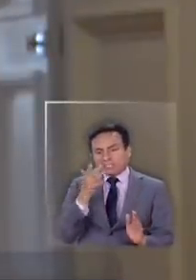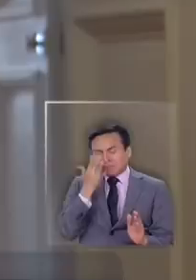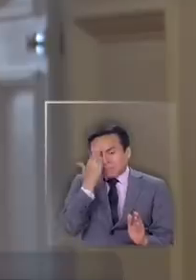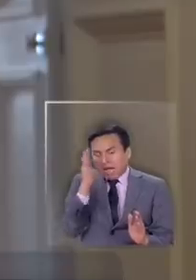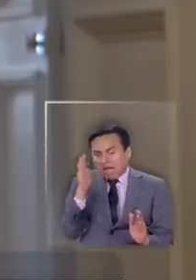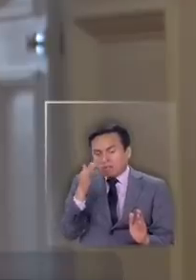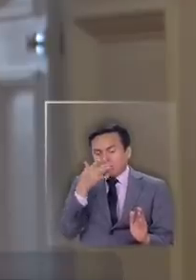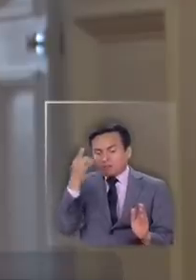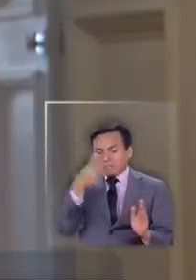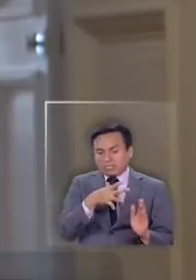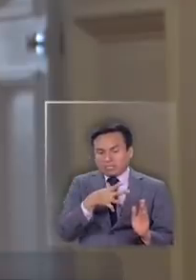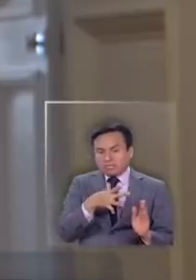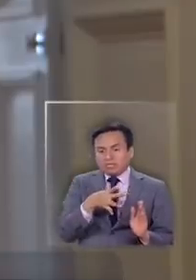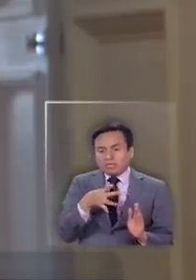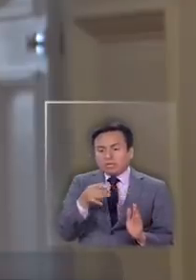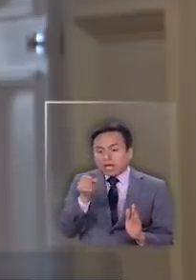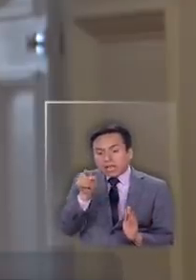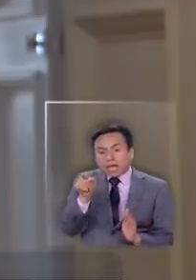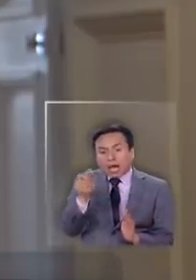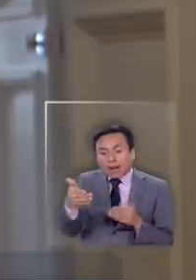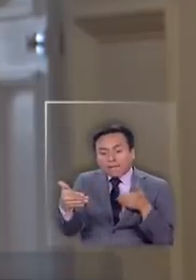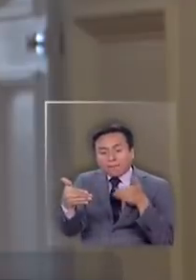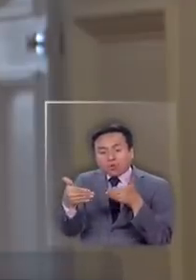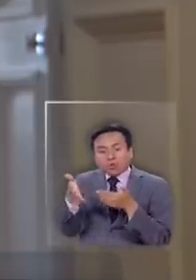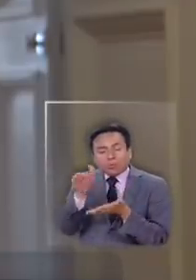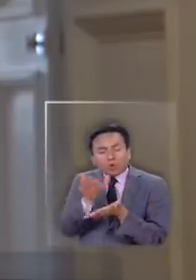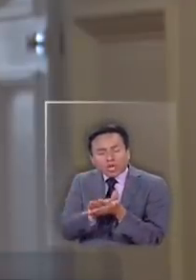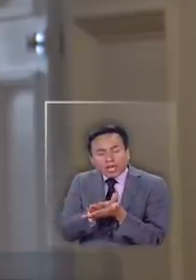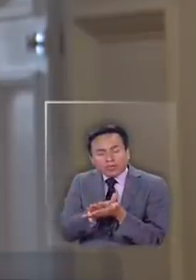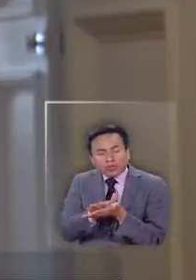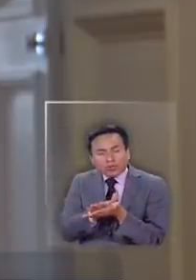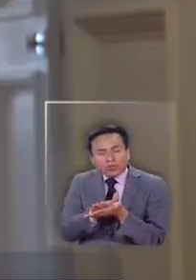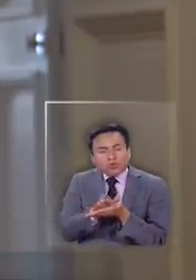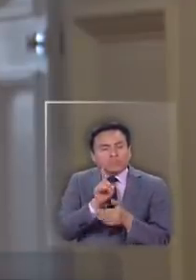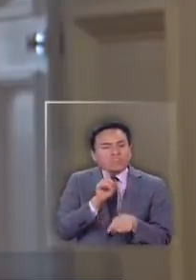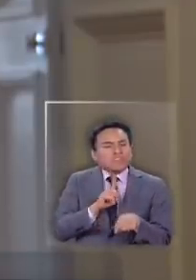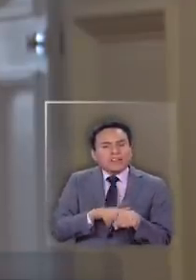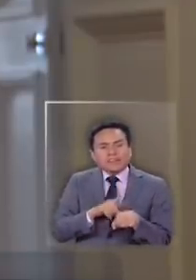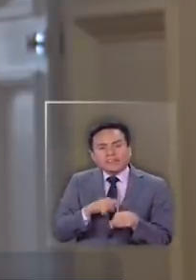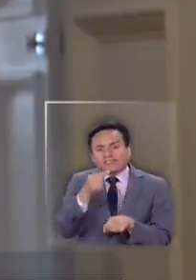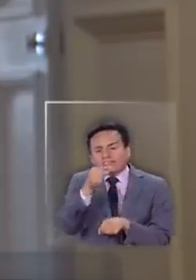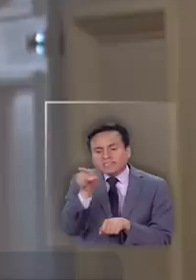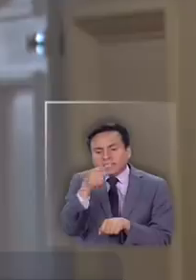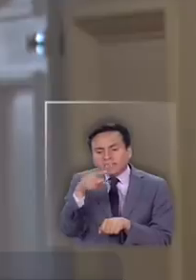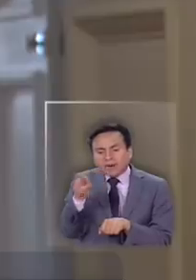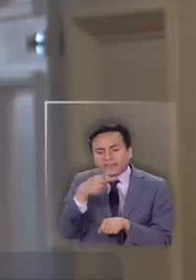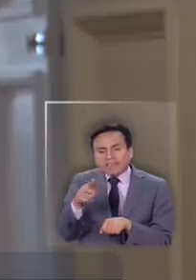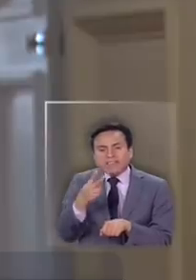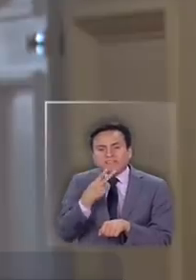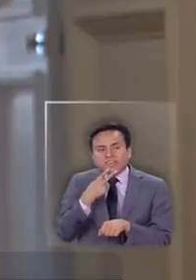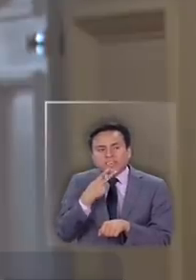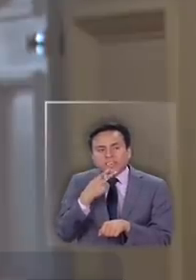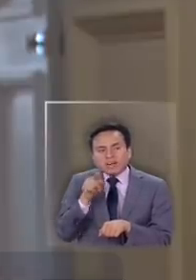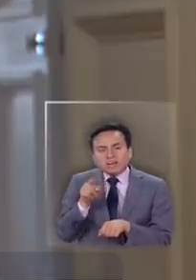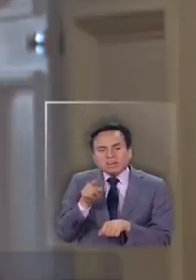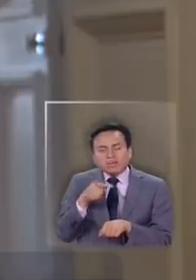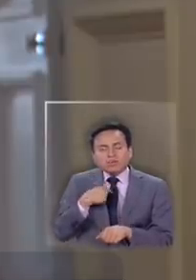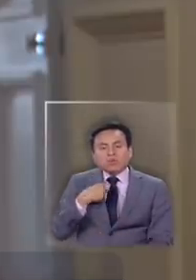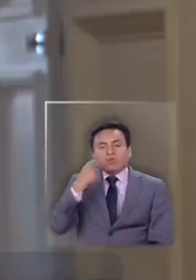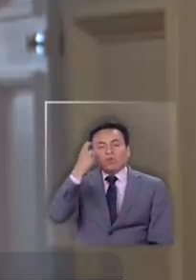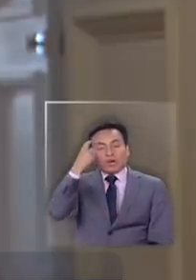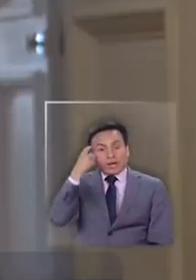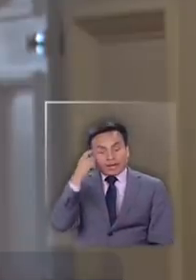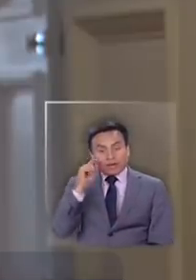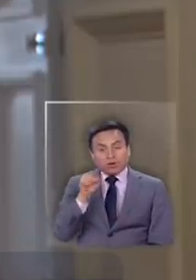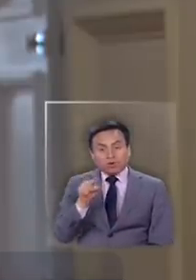cualquier naturaleza que se está muriendo que le quedan semanas de vida yo creo que